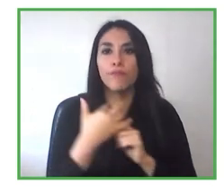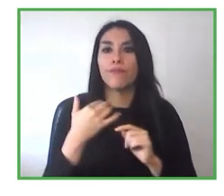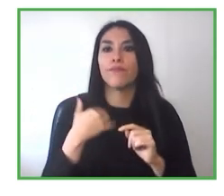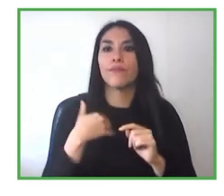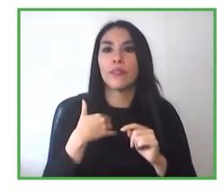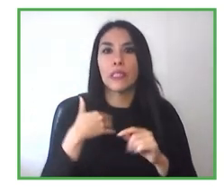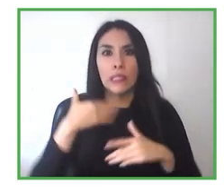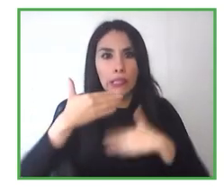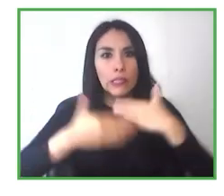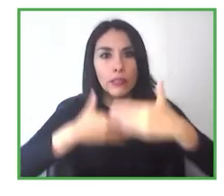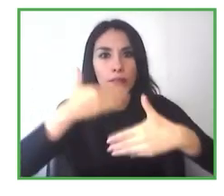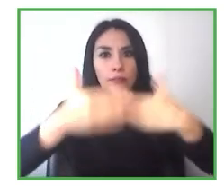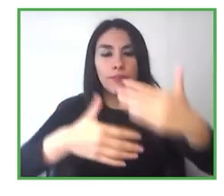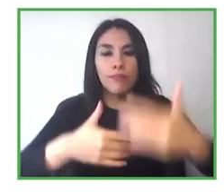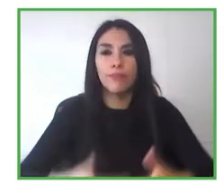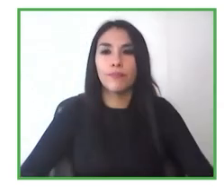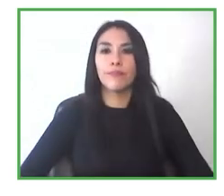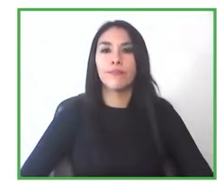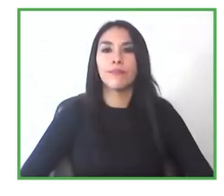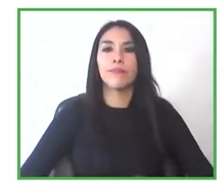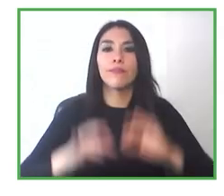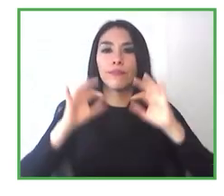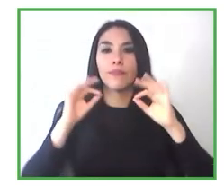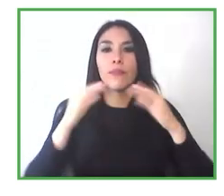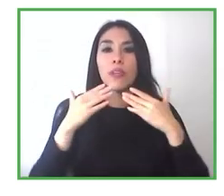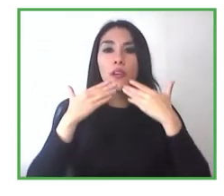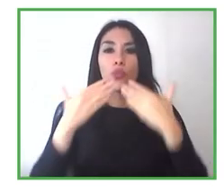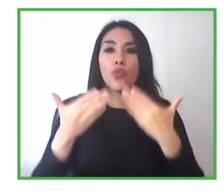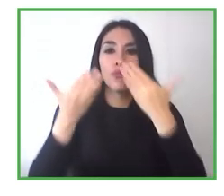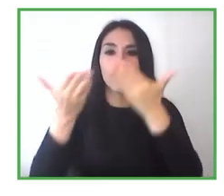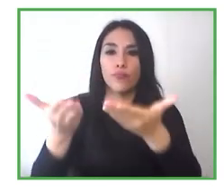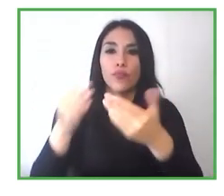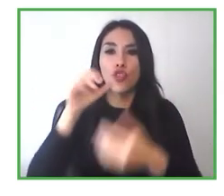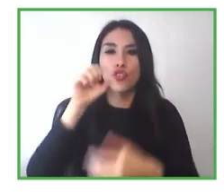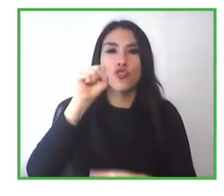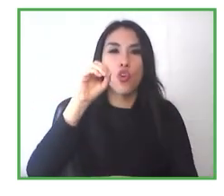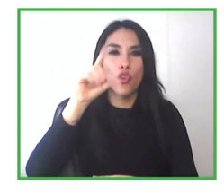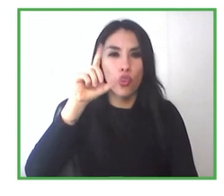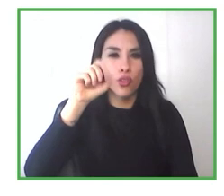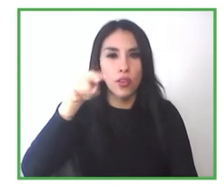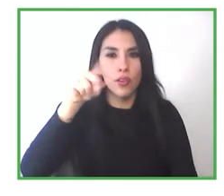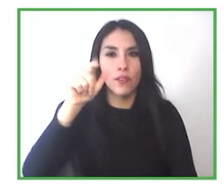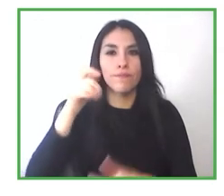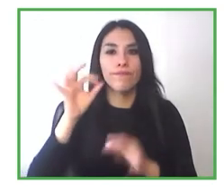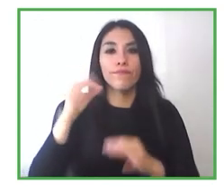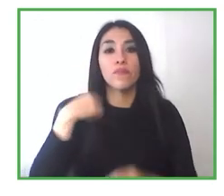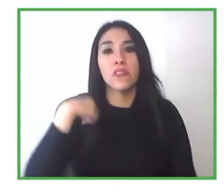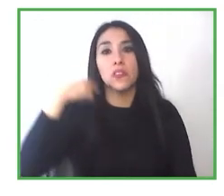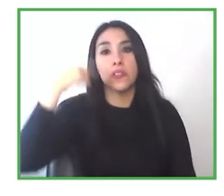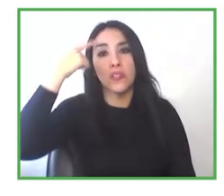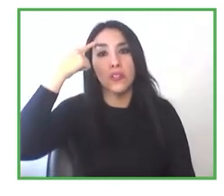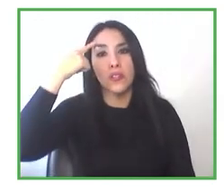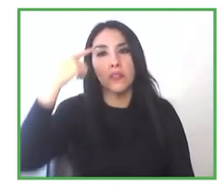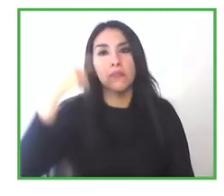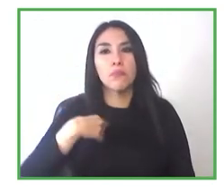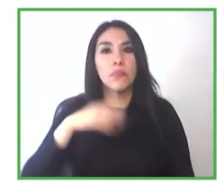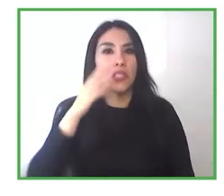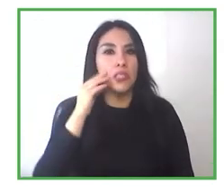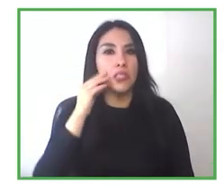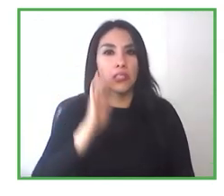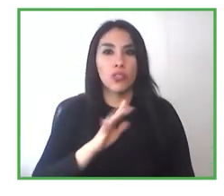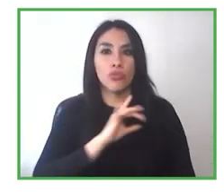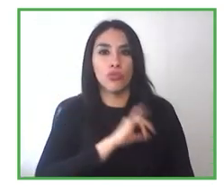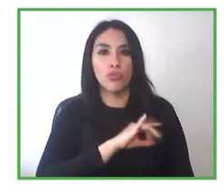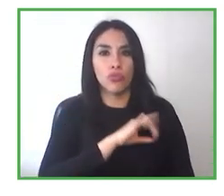Perfecto, muchas gracias Solange, creo que, que la experiencia, de Chile, de Finlandia, nos plantea,